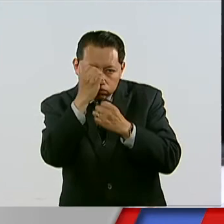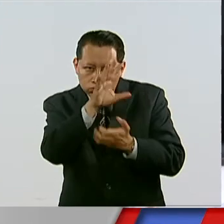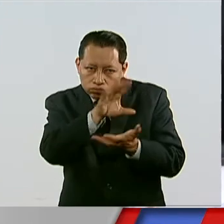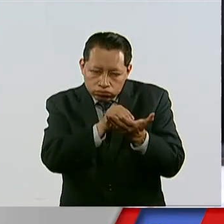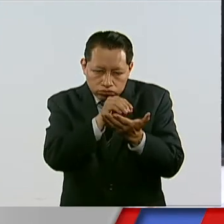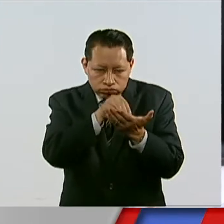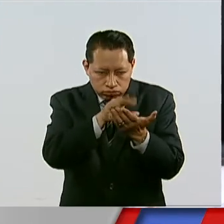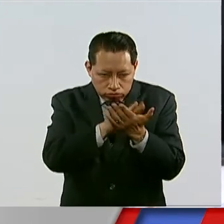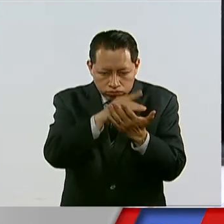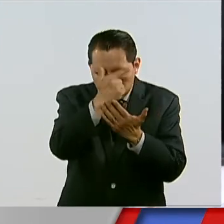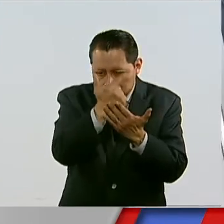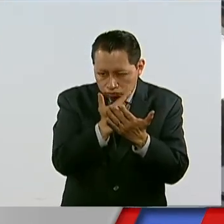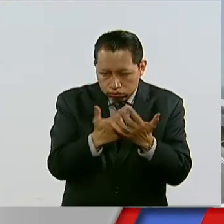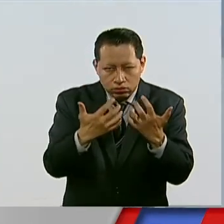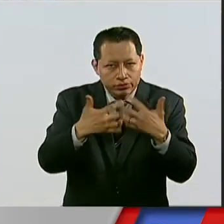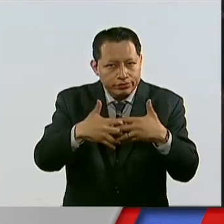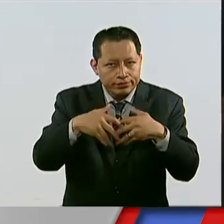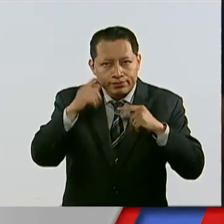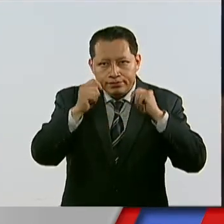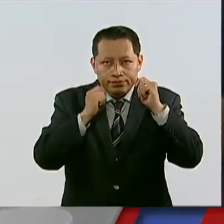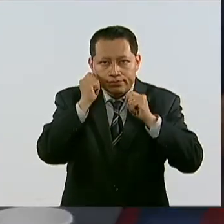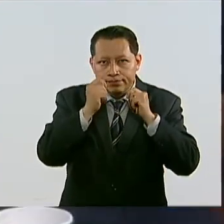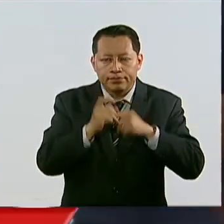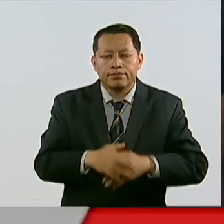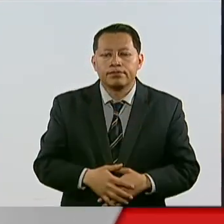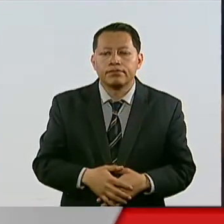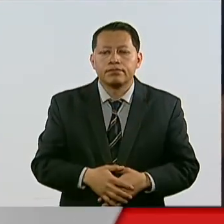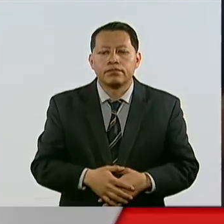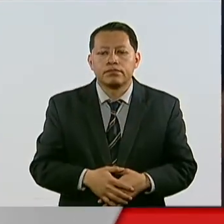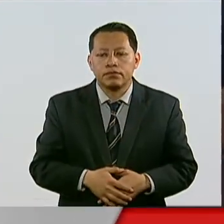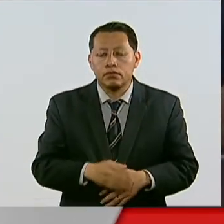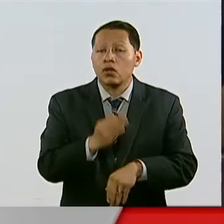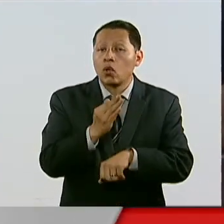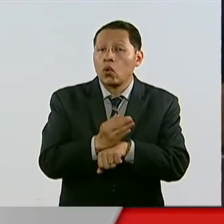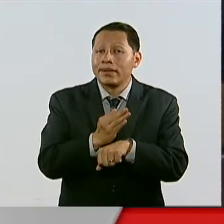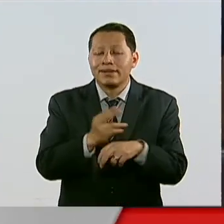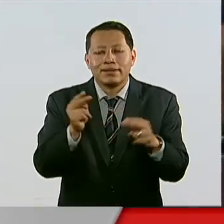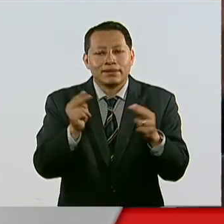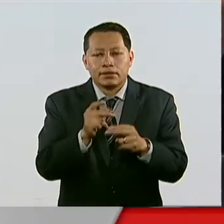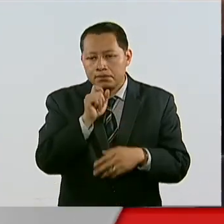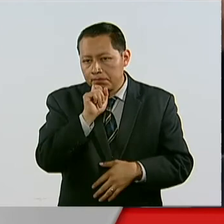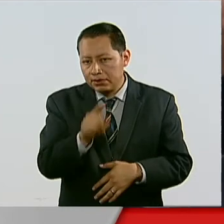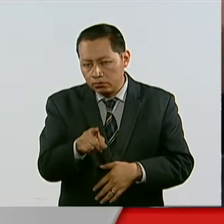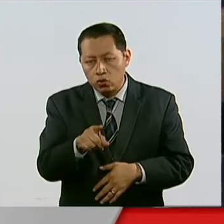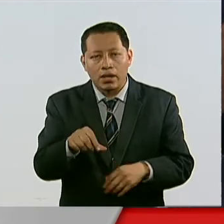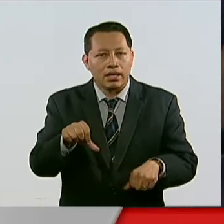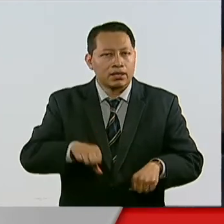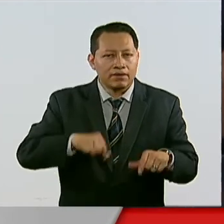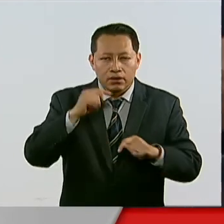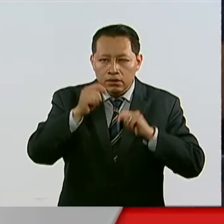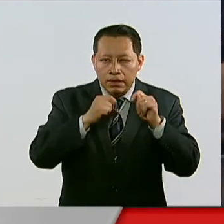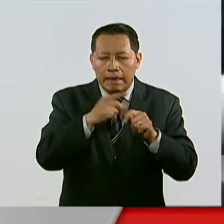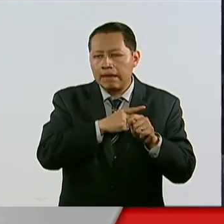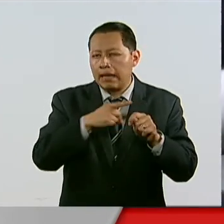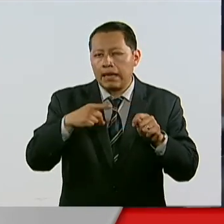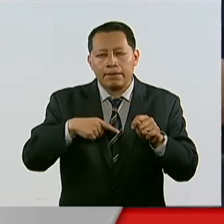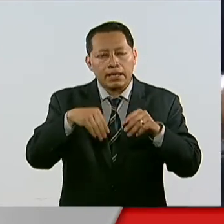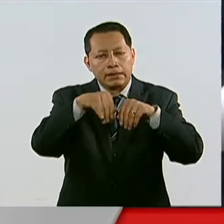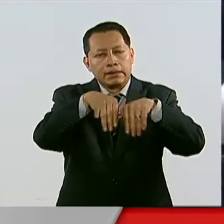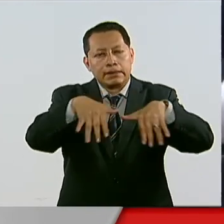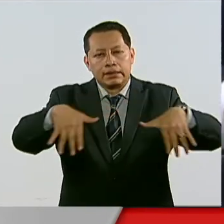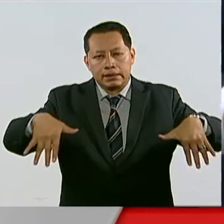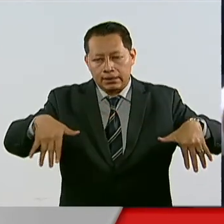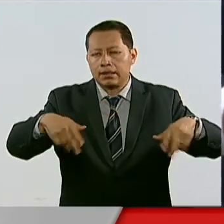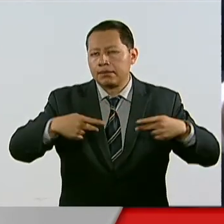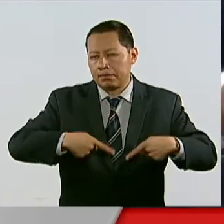la industria turística. Hoy más que nunca las bondades de esta actividad deben permear en la población